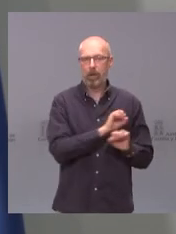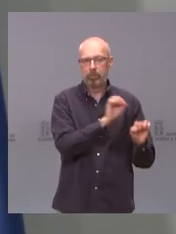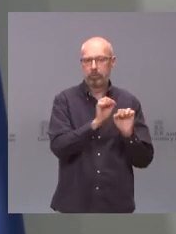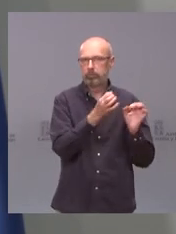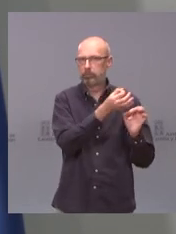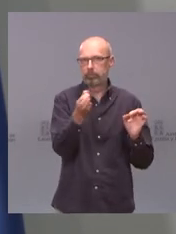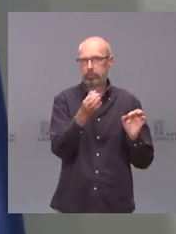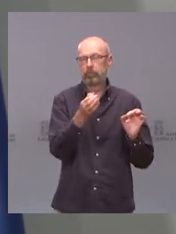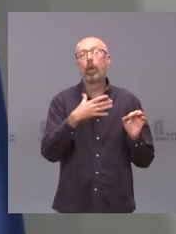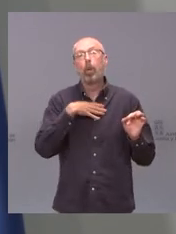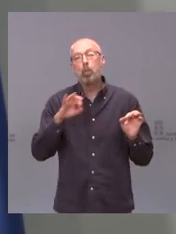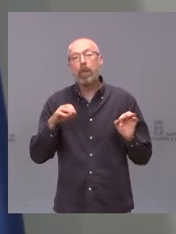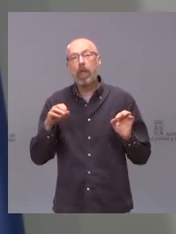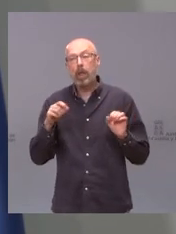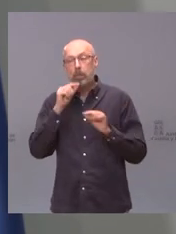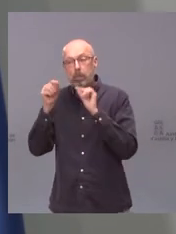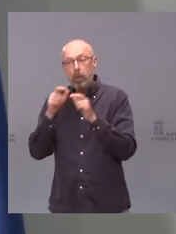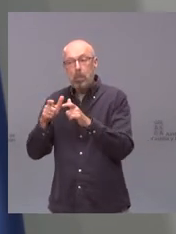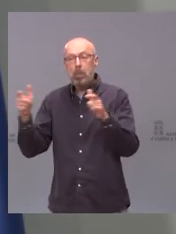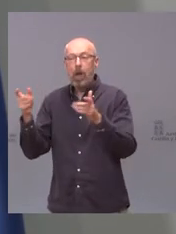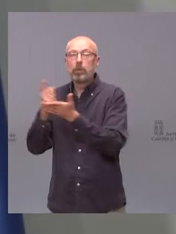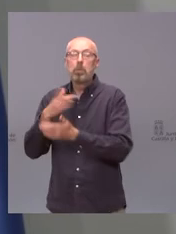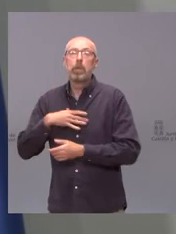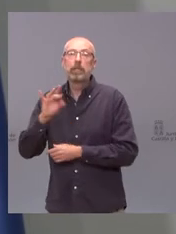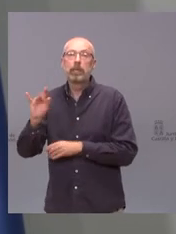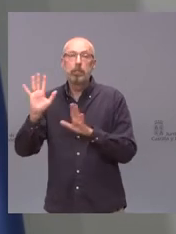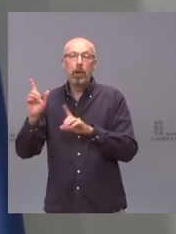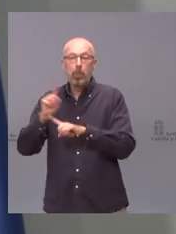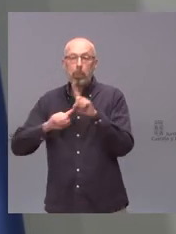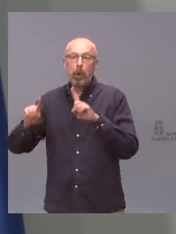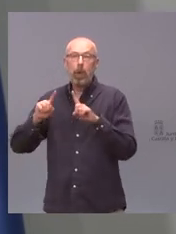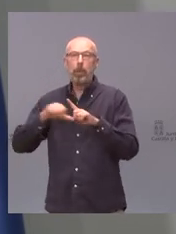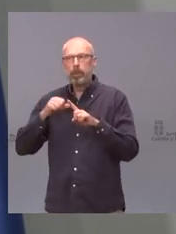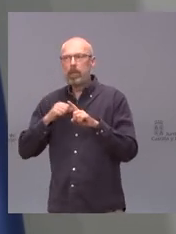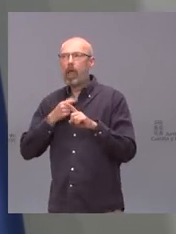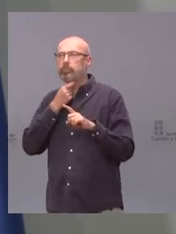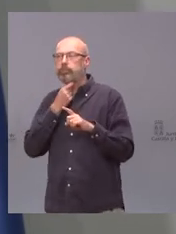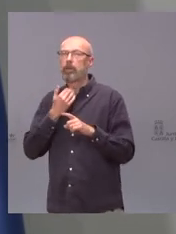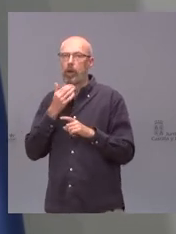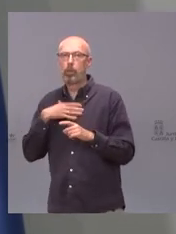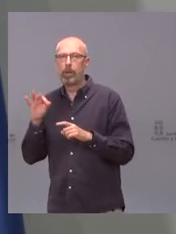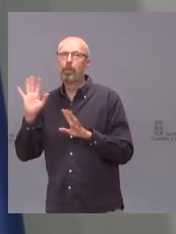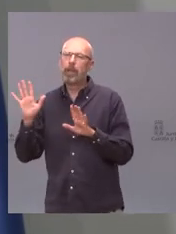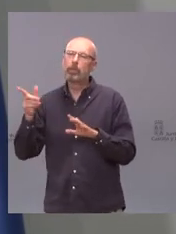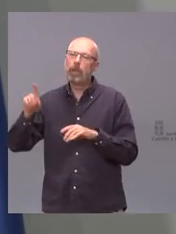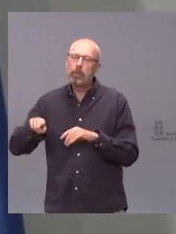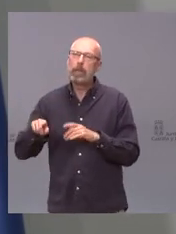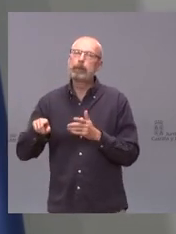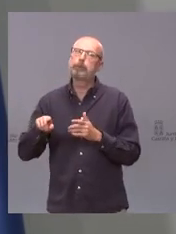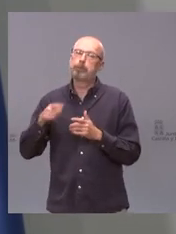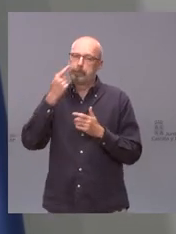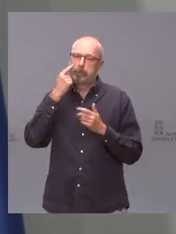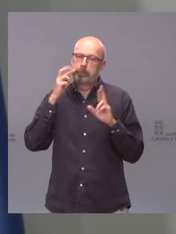que puede darnos problemas asistenciales pero también esperamos razonablemente a la vista de los resultados